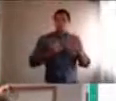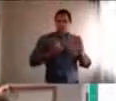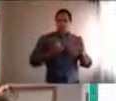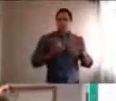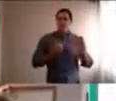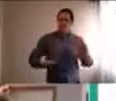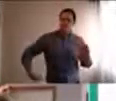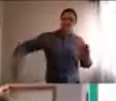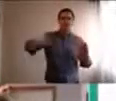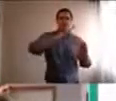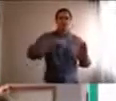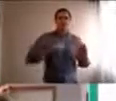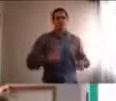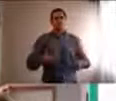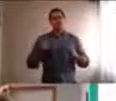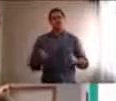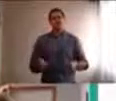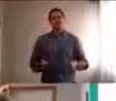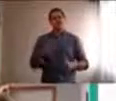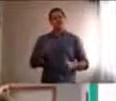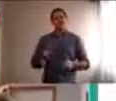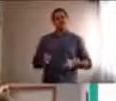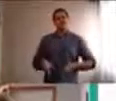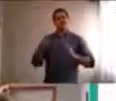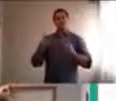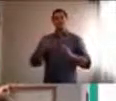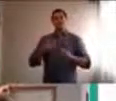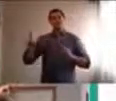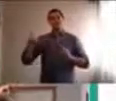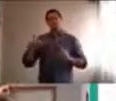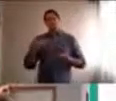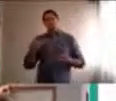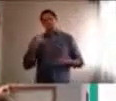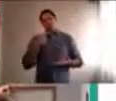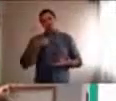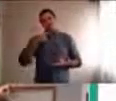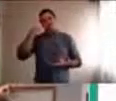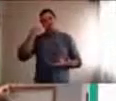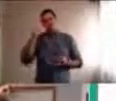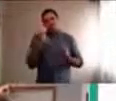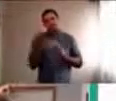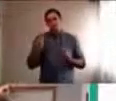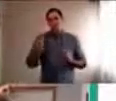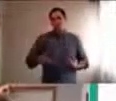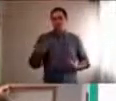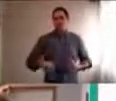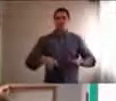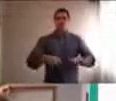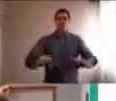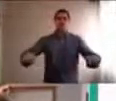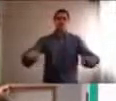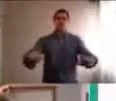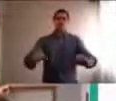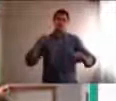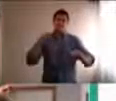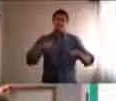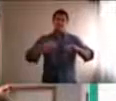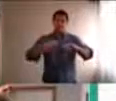y acá me das pie, Jimé, para el otro, que pensábamos, es la importancia, de los acuerdos, y este, no es un tema menor,